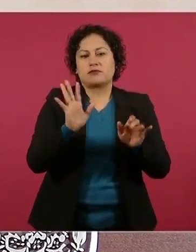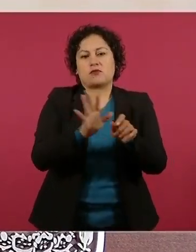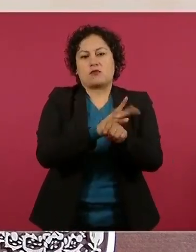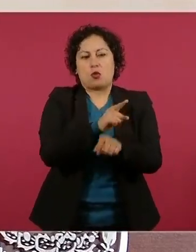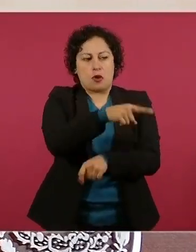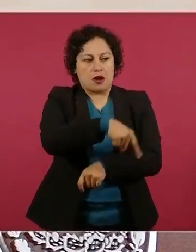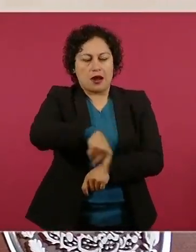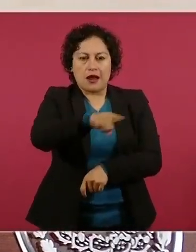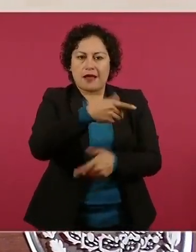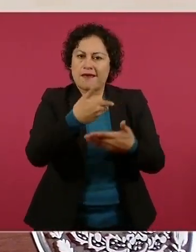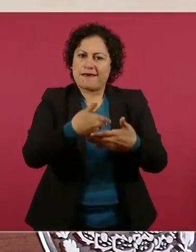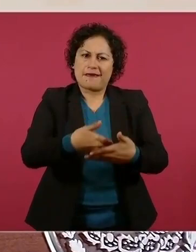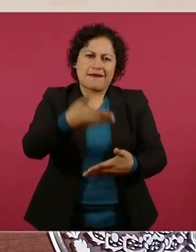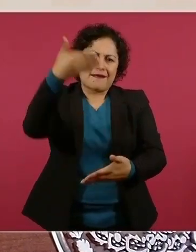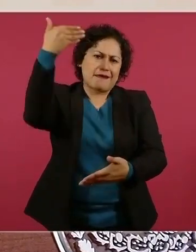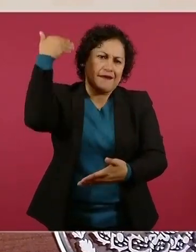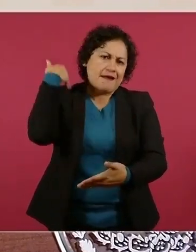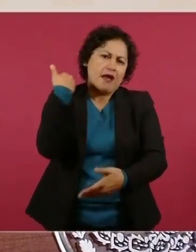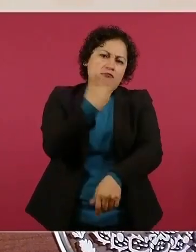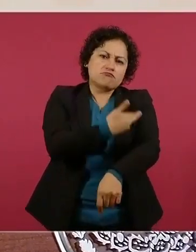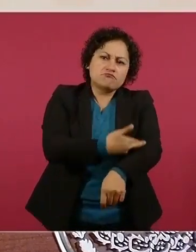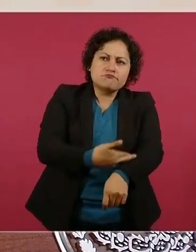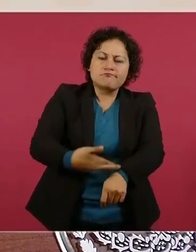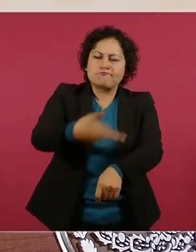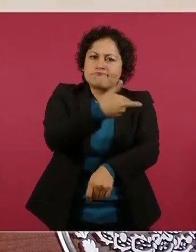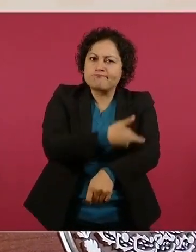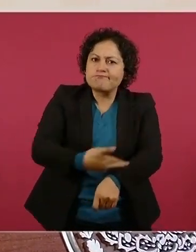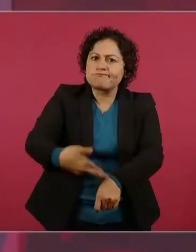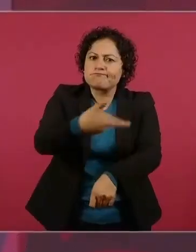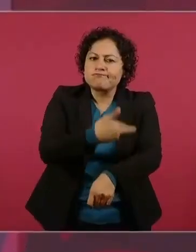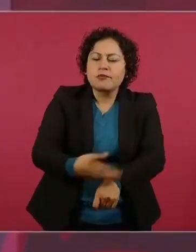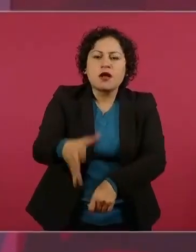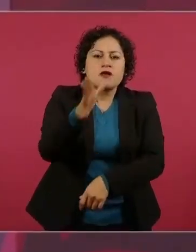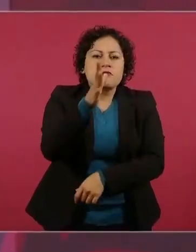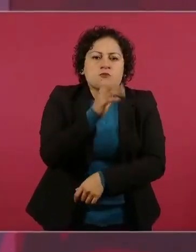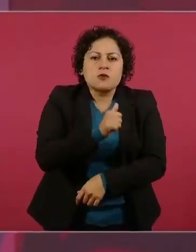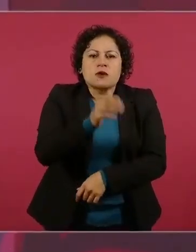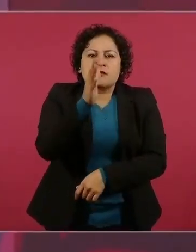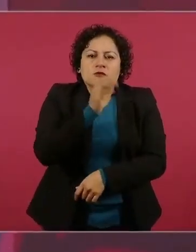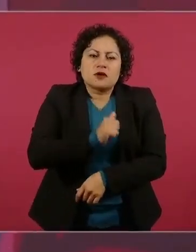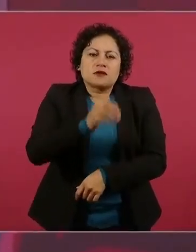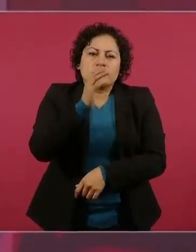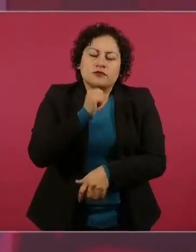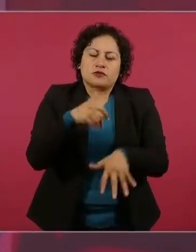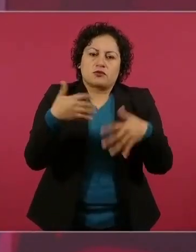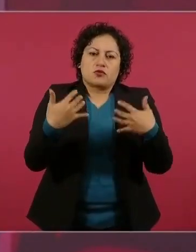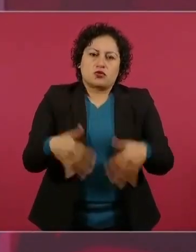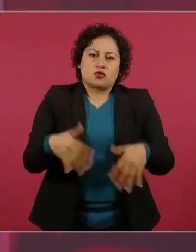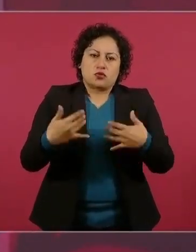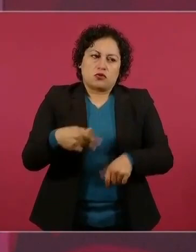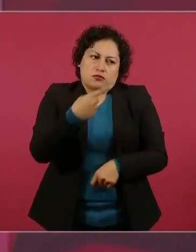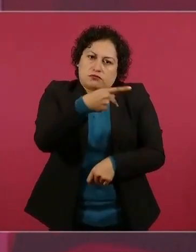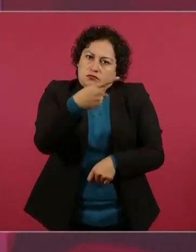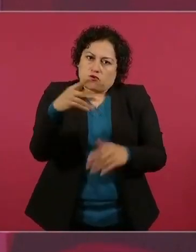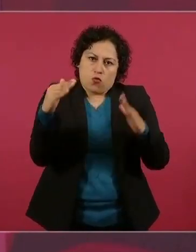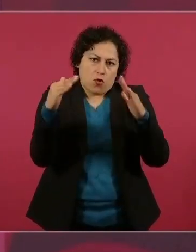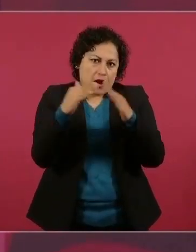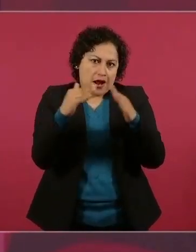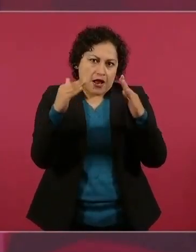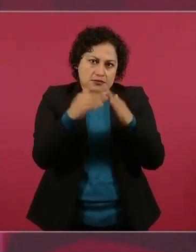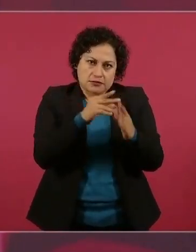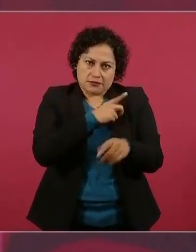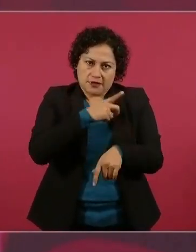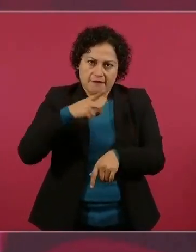sus lotes, sus casas. Entonces, fue